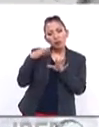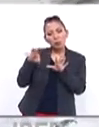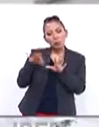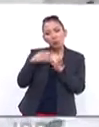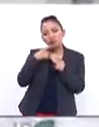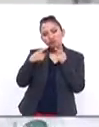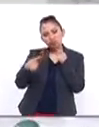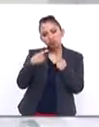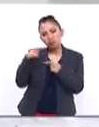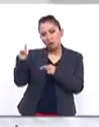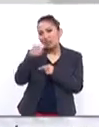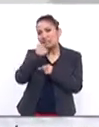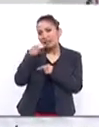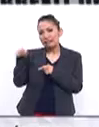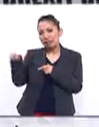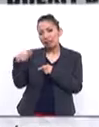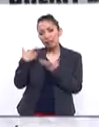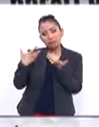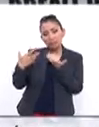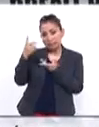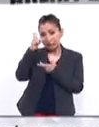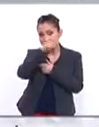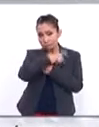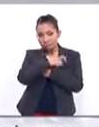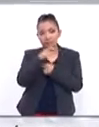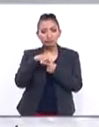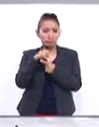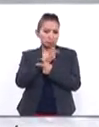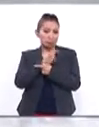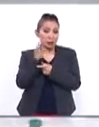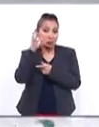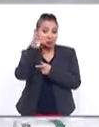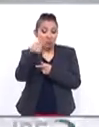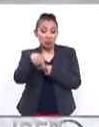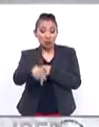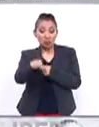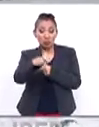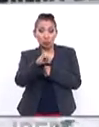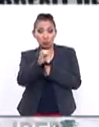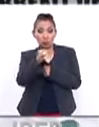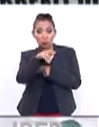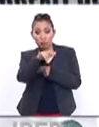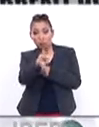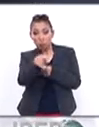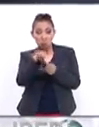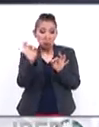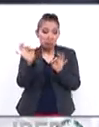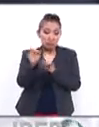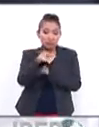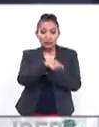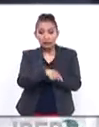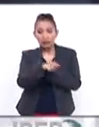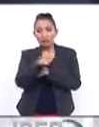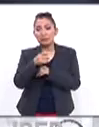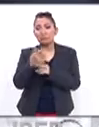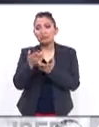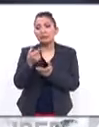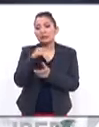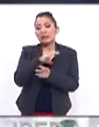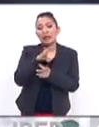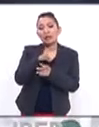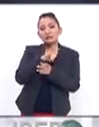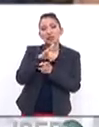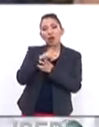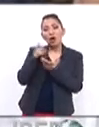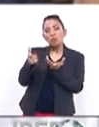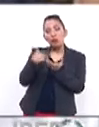negociación, lo cual es complejo. Y lo que sí podría pasar de aquí a junio o julio, si fuera el caso de la posposición, es que hubiera